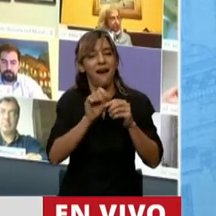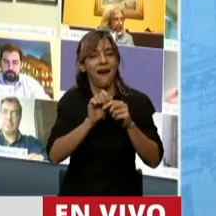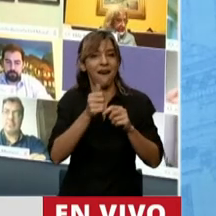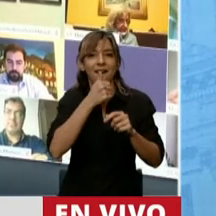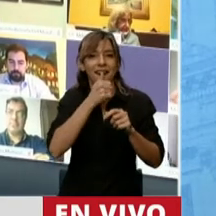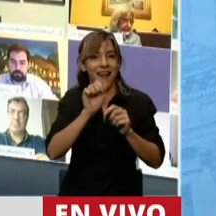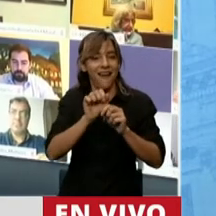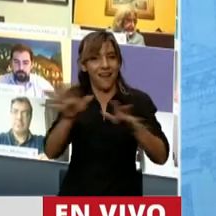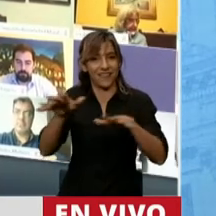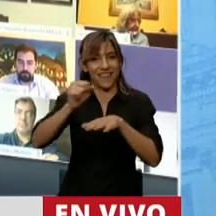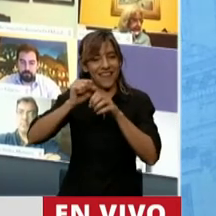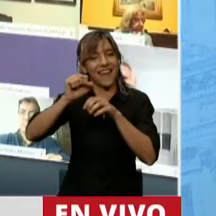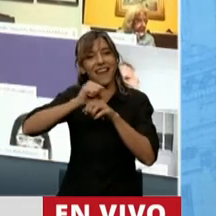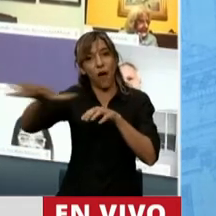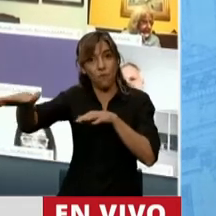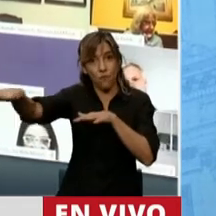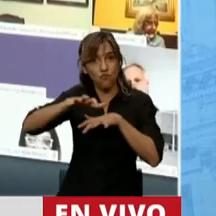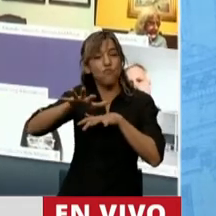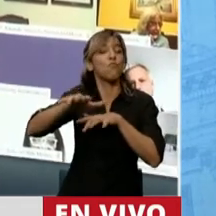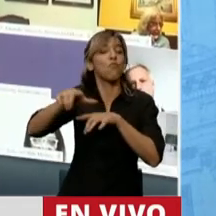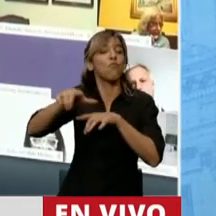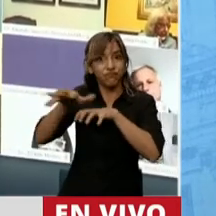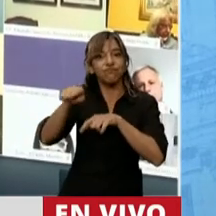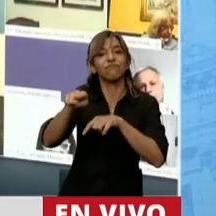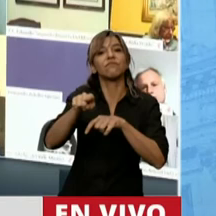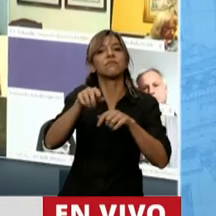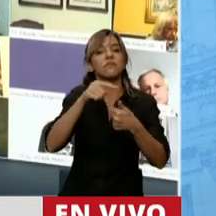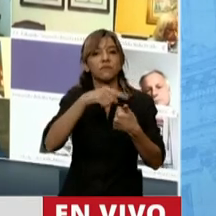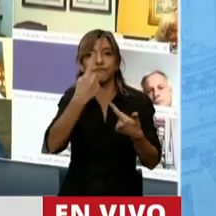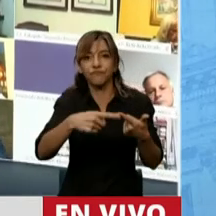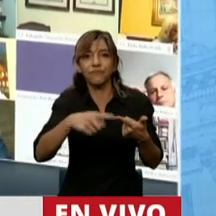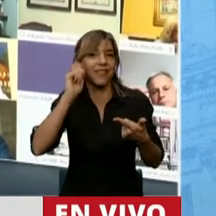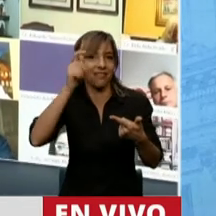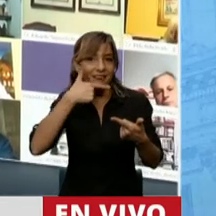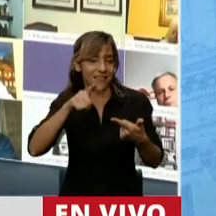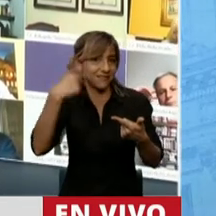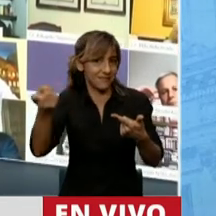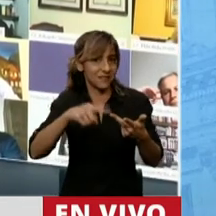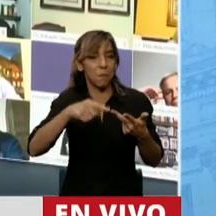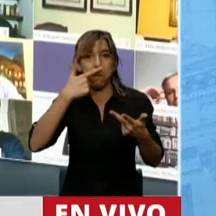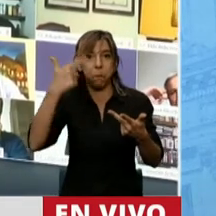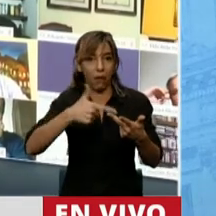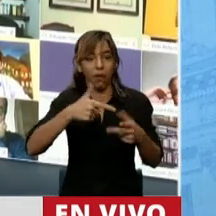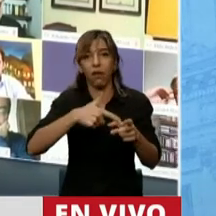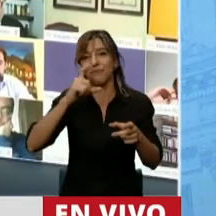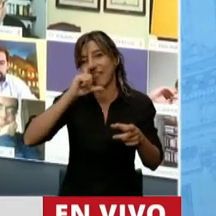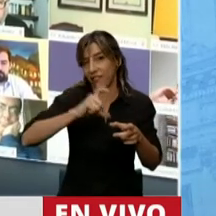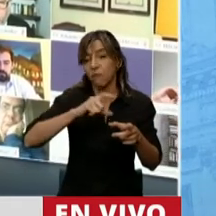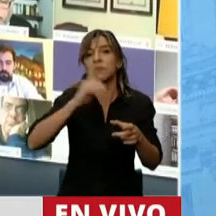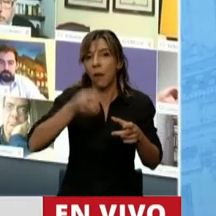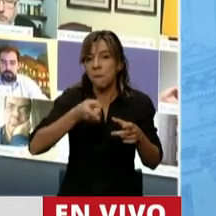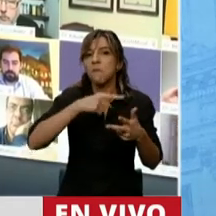la producción de gas, que es el Departamento de San Martín, de gas y petróleo, no está incluido dentro